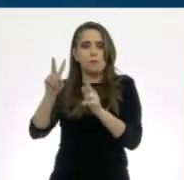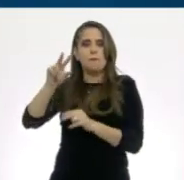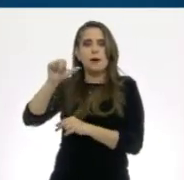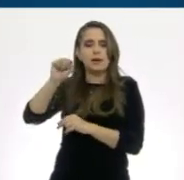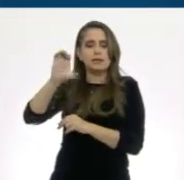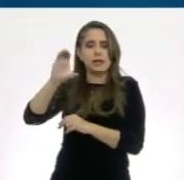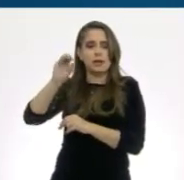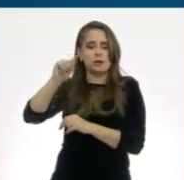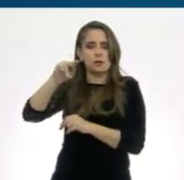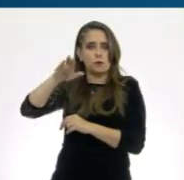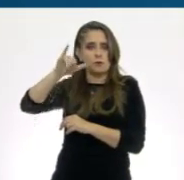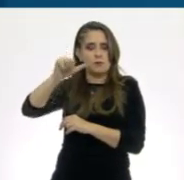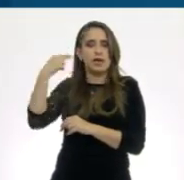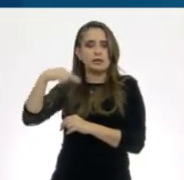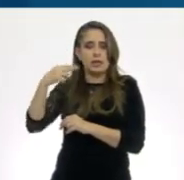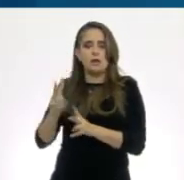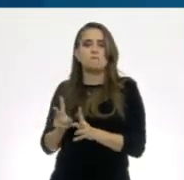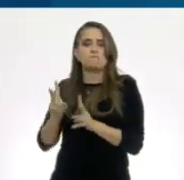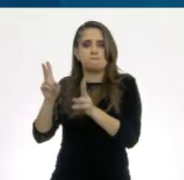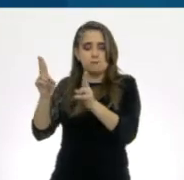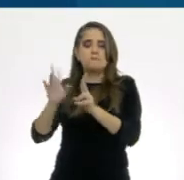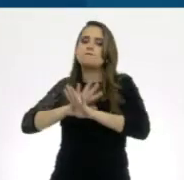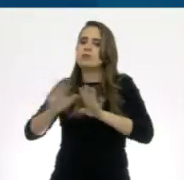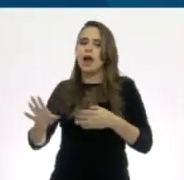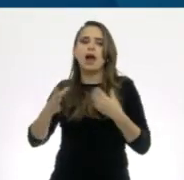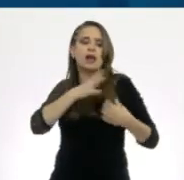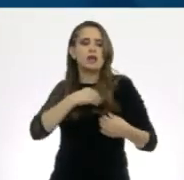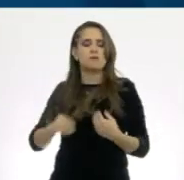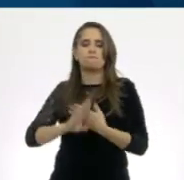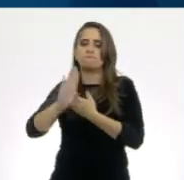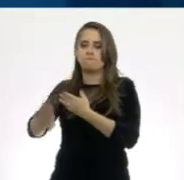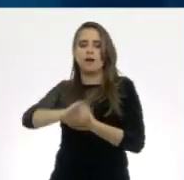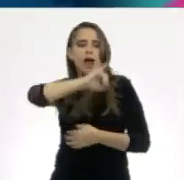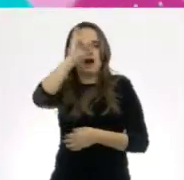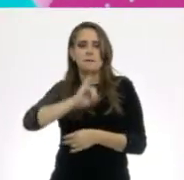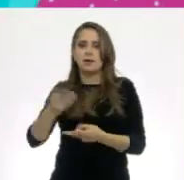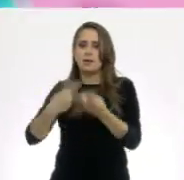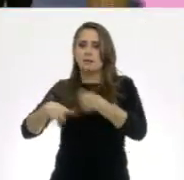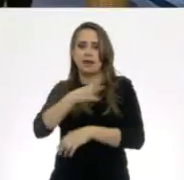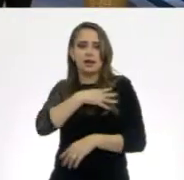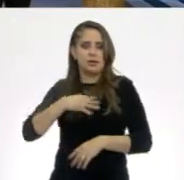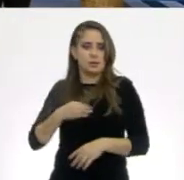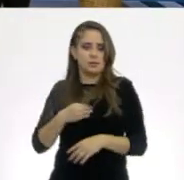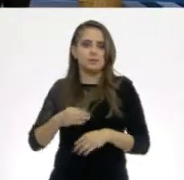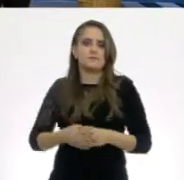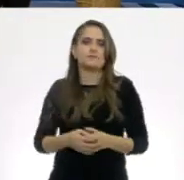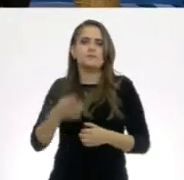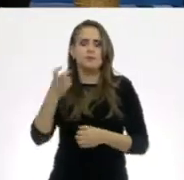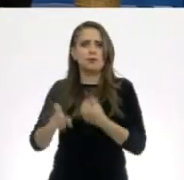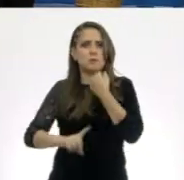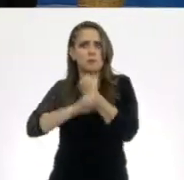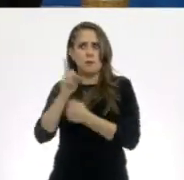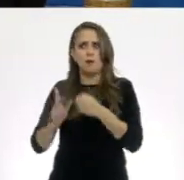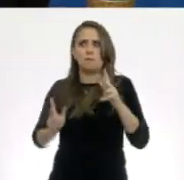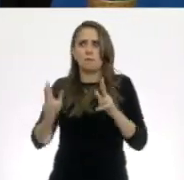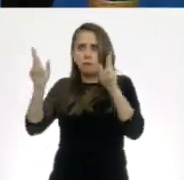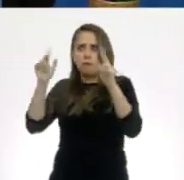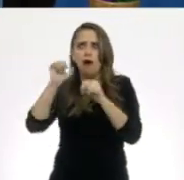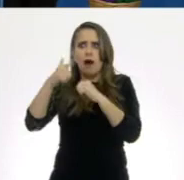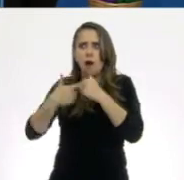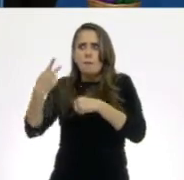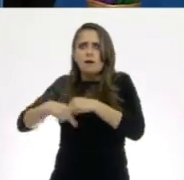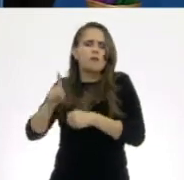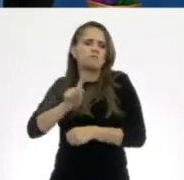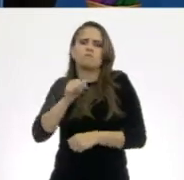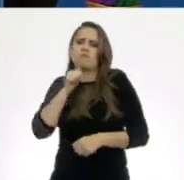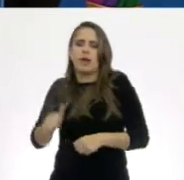El procedimiento no tiene ninguna repercusión en el funcionamiento sexual del hombre. ¿Qué les pareció el video? Información